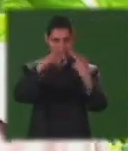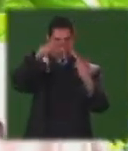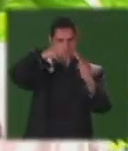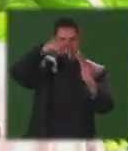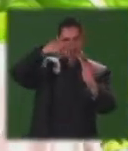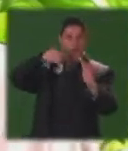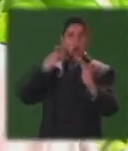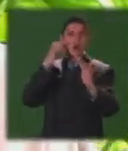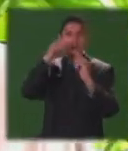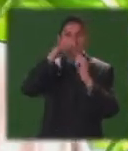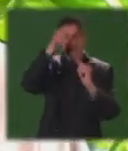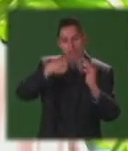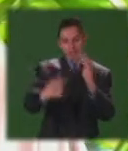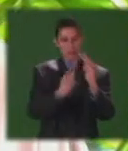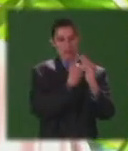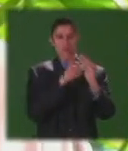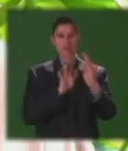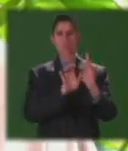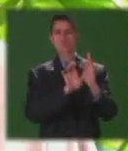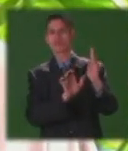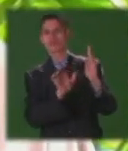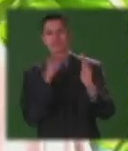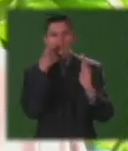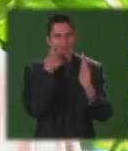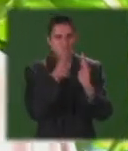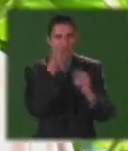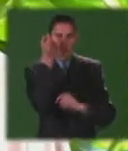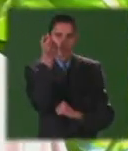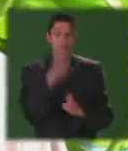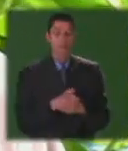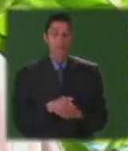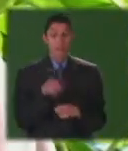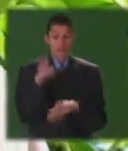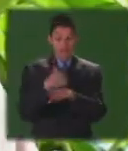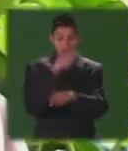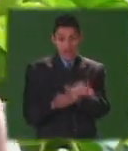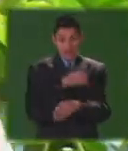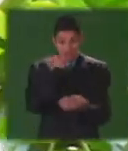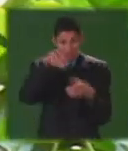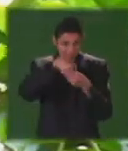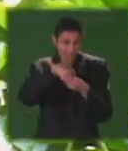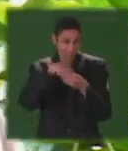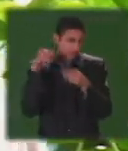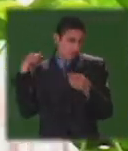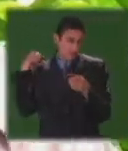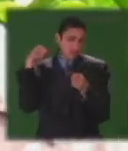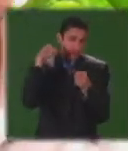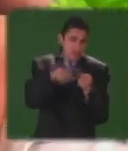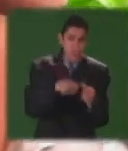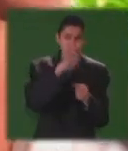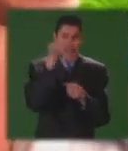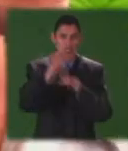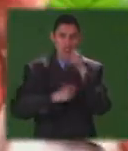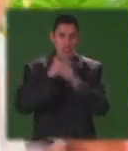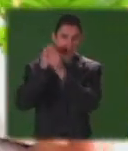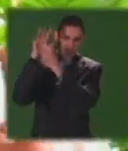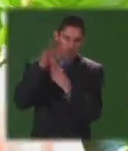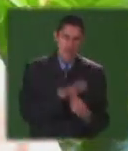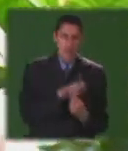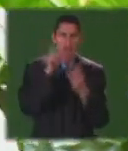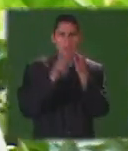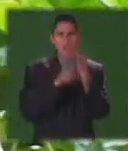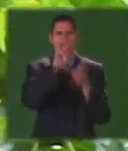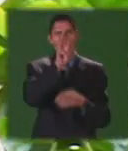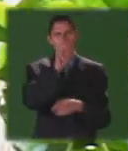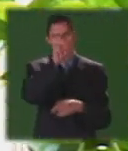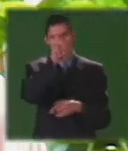de retenes para evitar la salida de los enfermos del entonces Lazareto. Las condiciones de ese casi siglo de